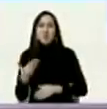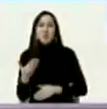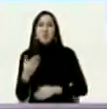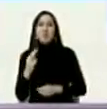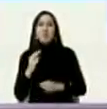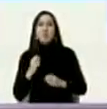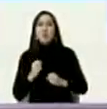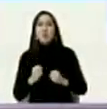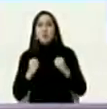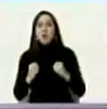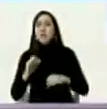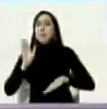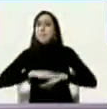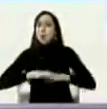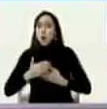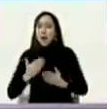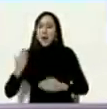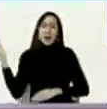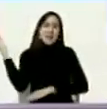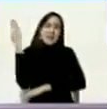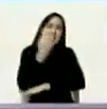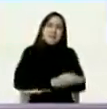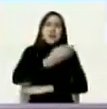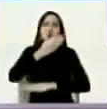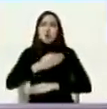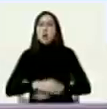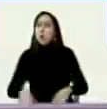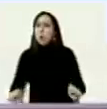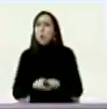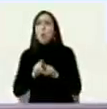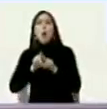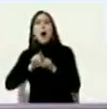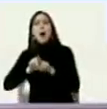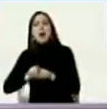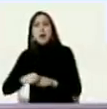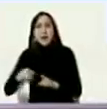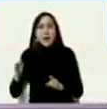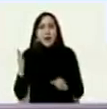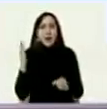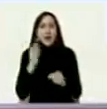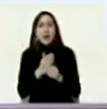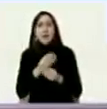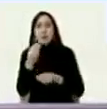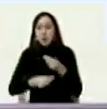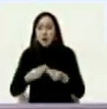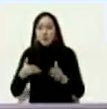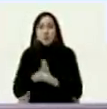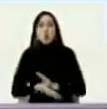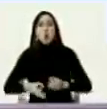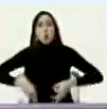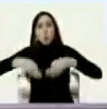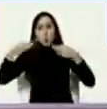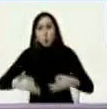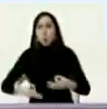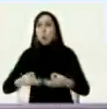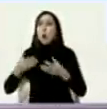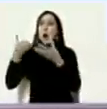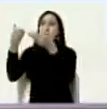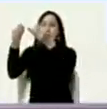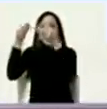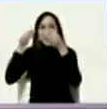porque las sanciones impactan criminalmente el ingreso justo que el país debería recibir